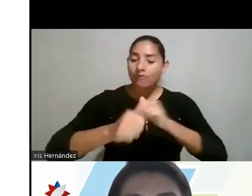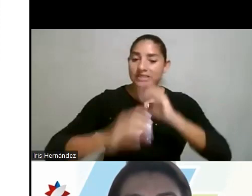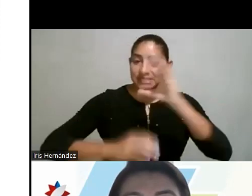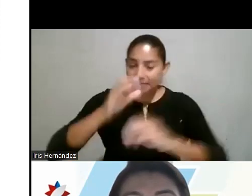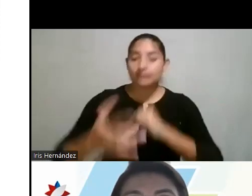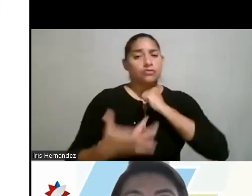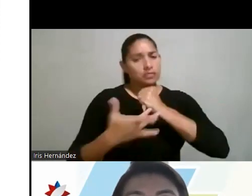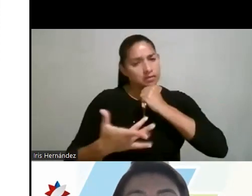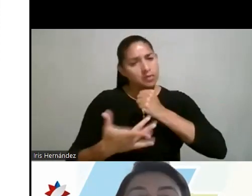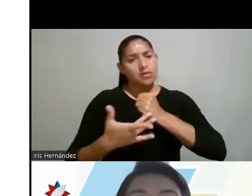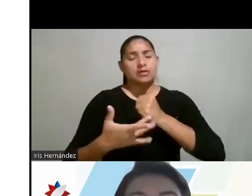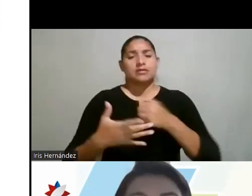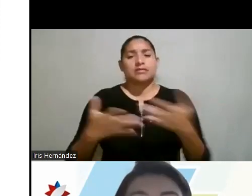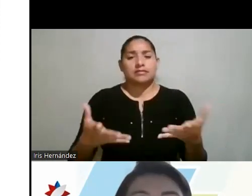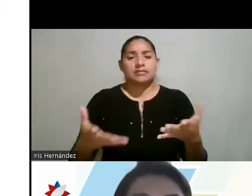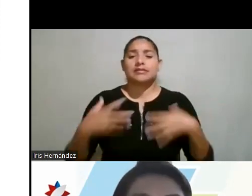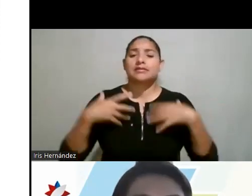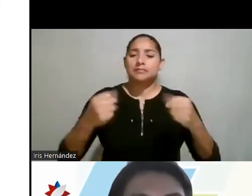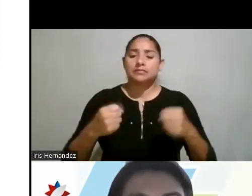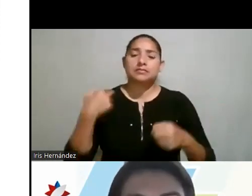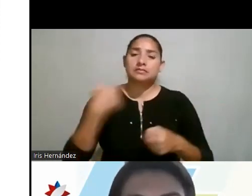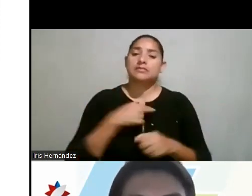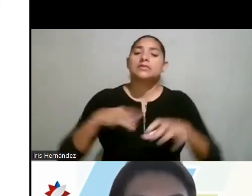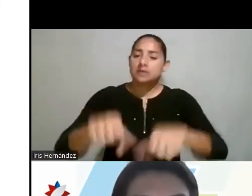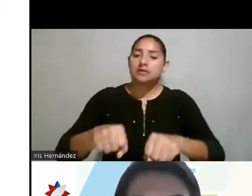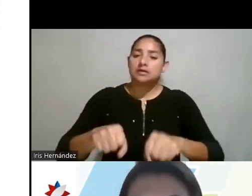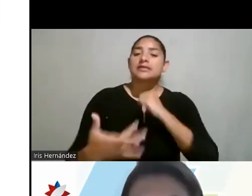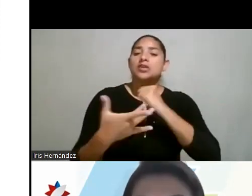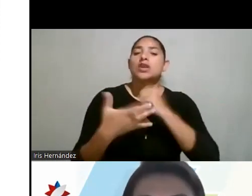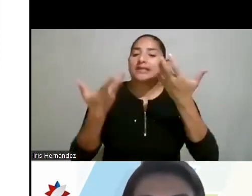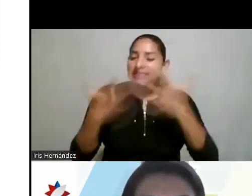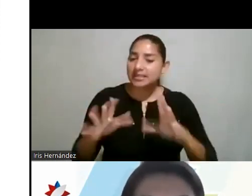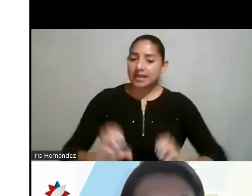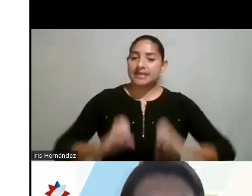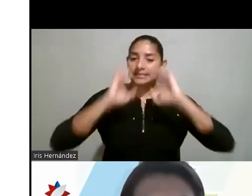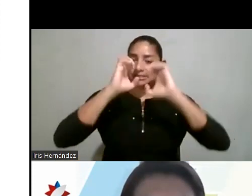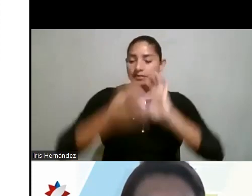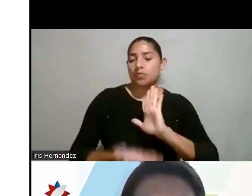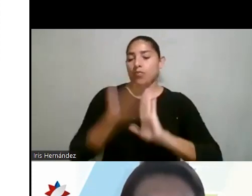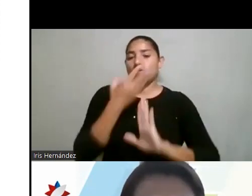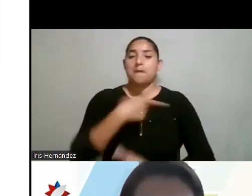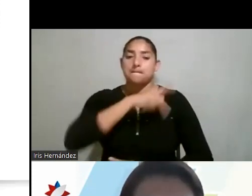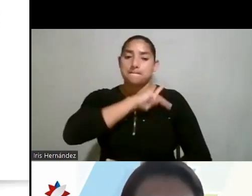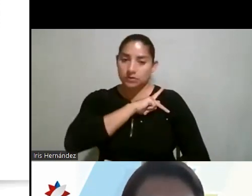-tecnológico y apropiarse también de las tecnologías existentes para su crecimiento personal.